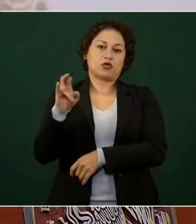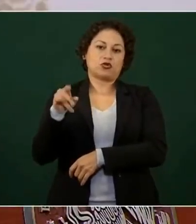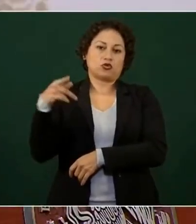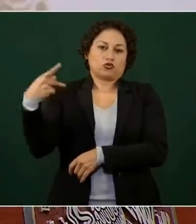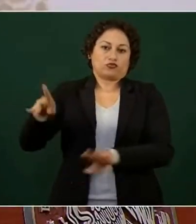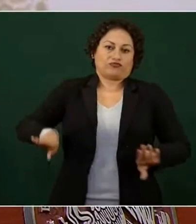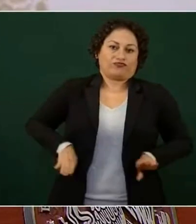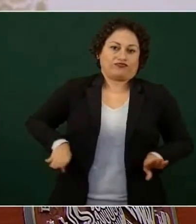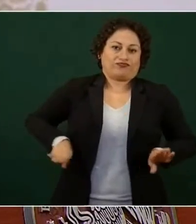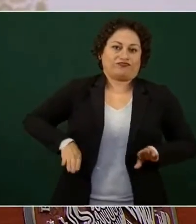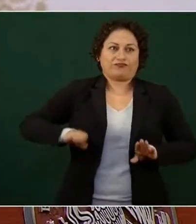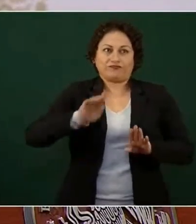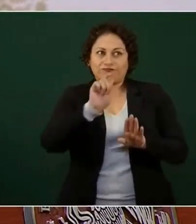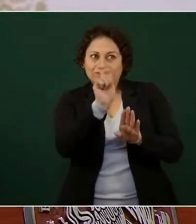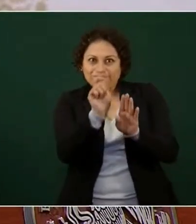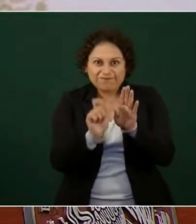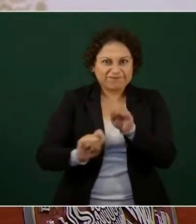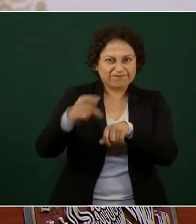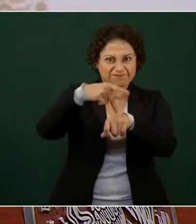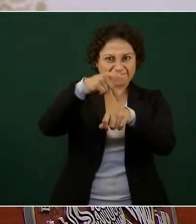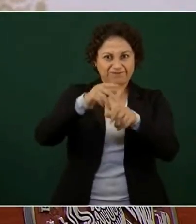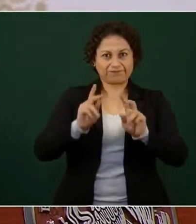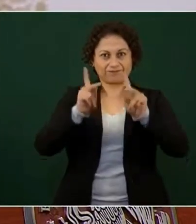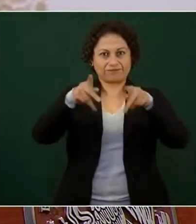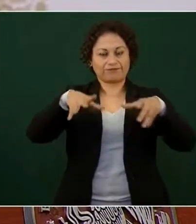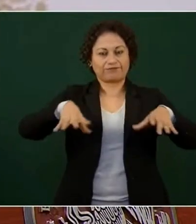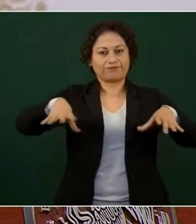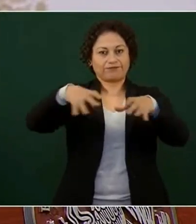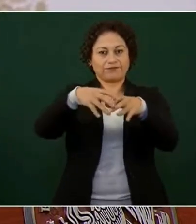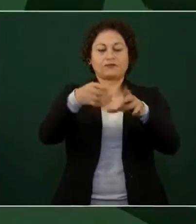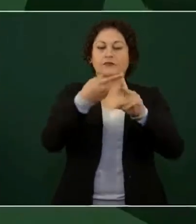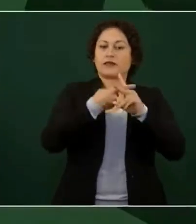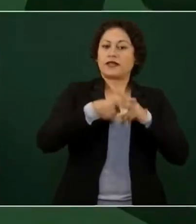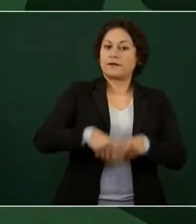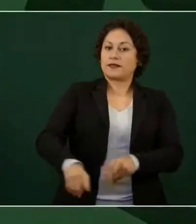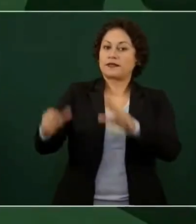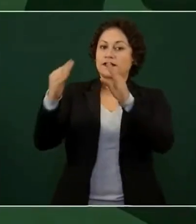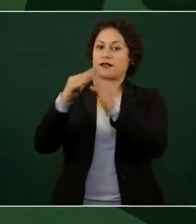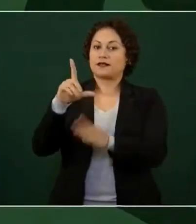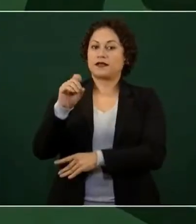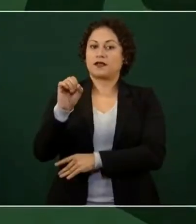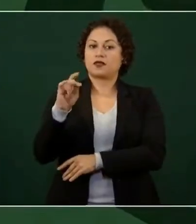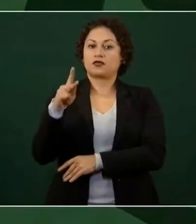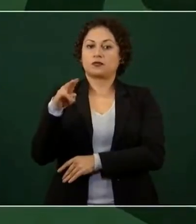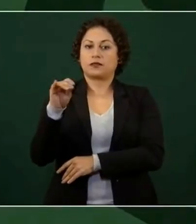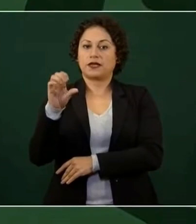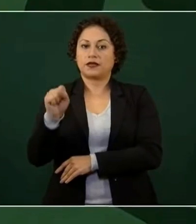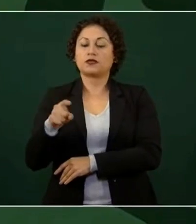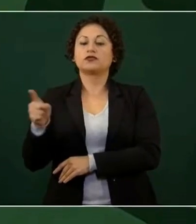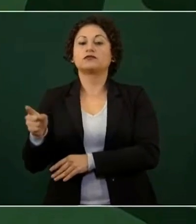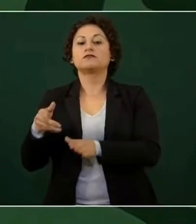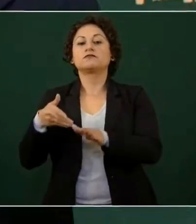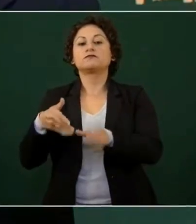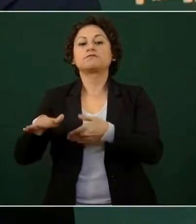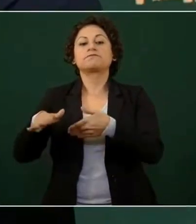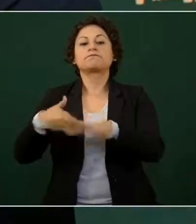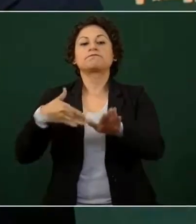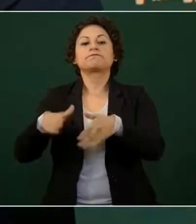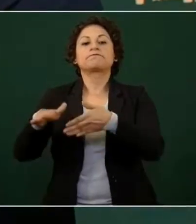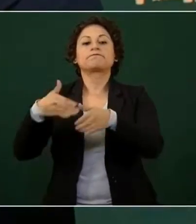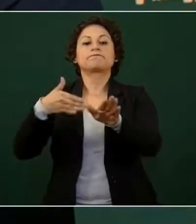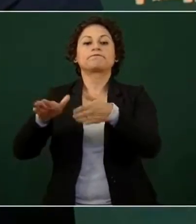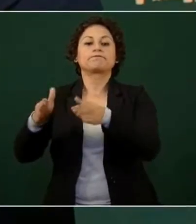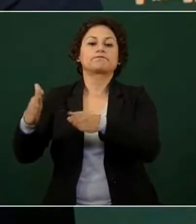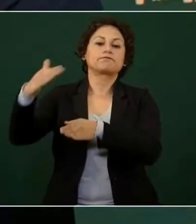inicia en la entrada de Los Pinos y cruza a la segunda sección. Y después,